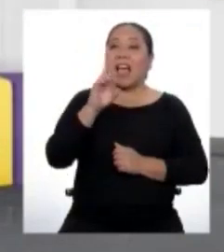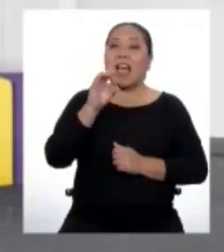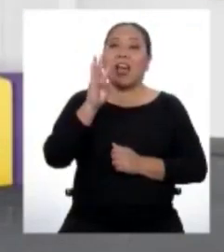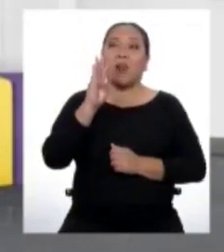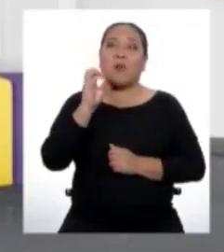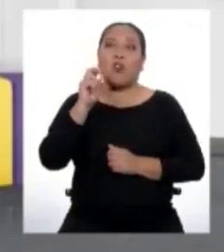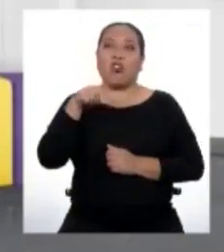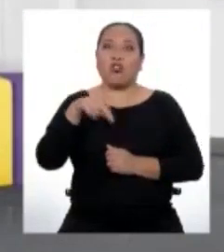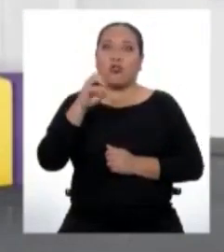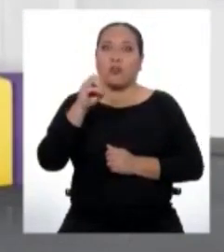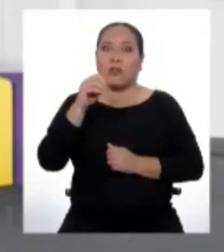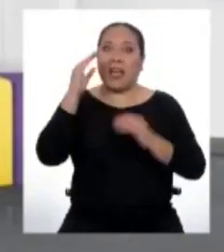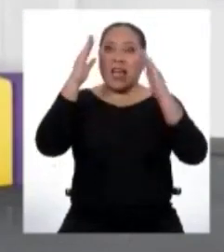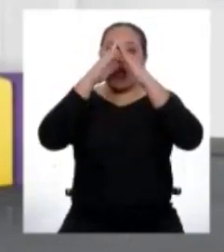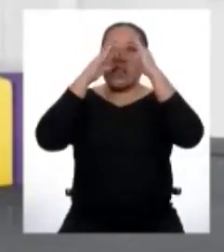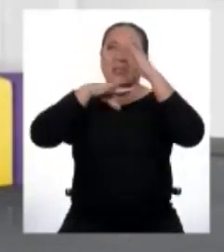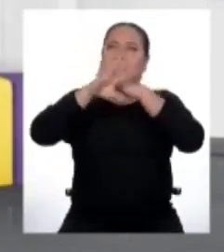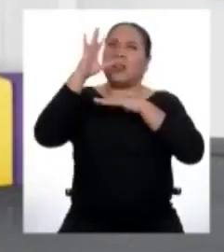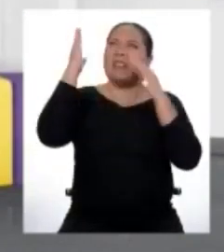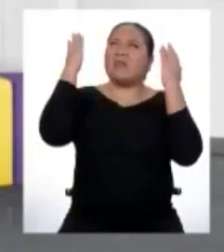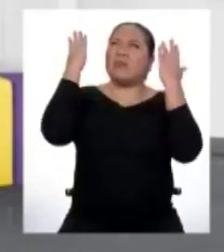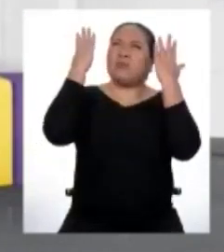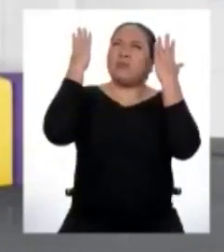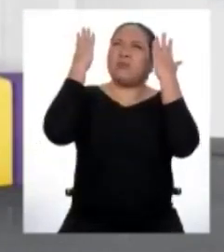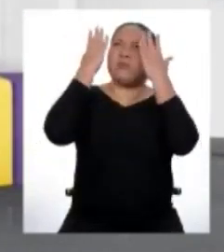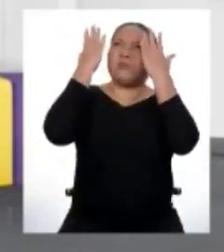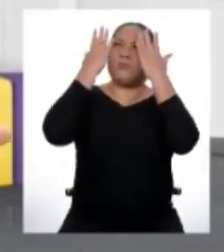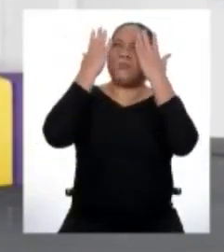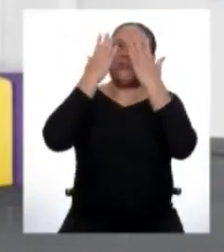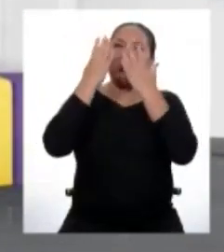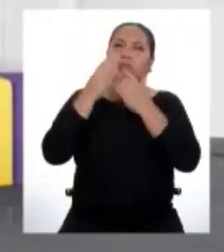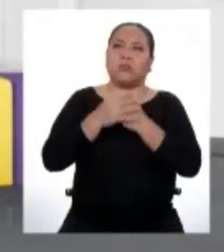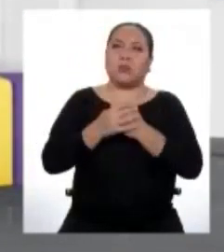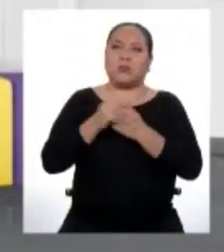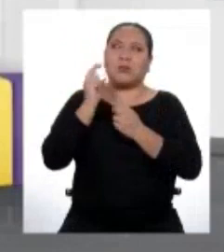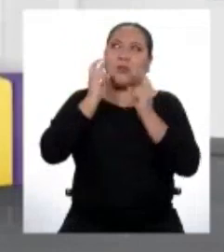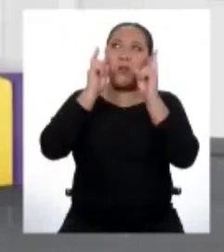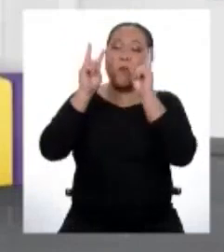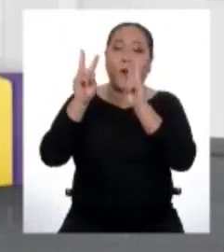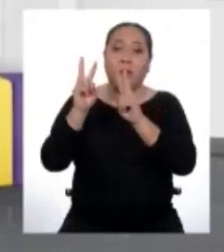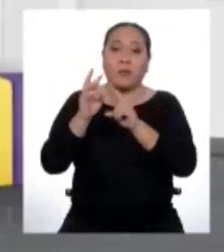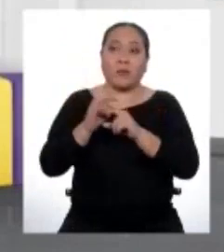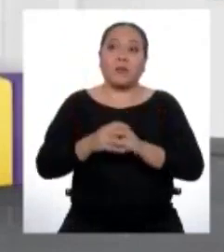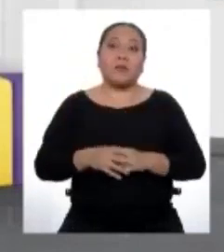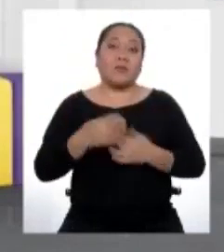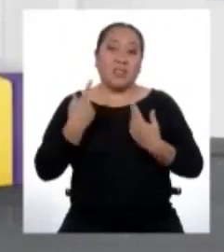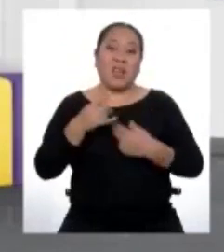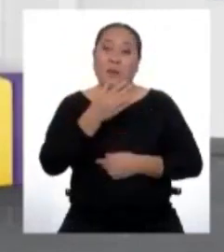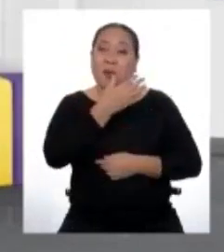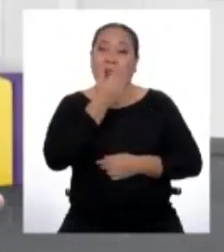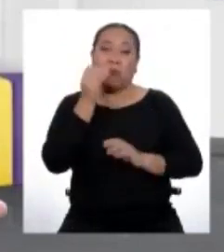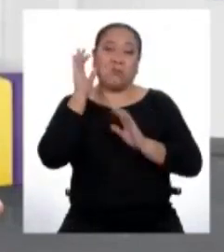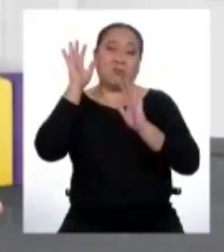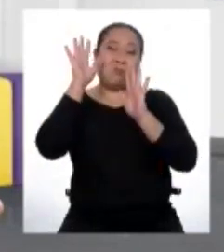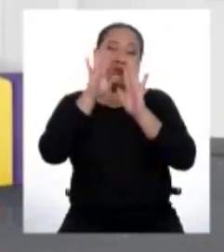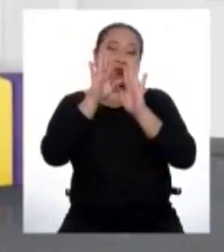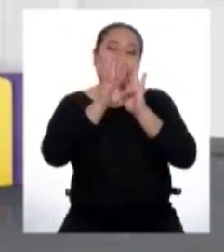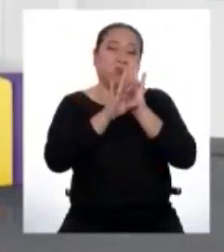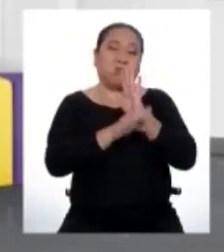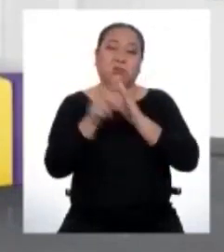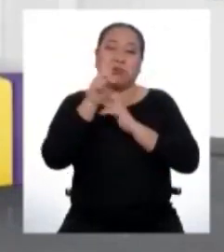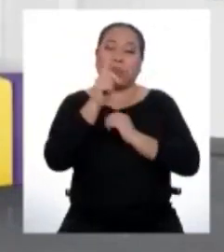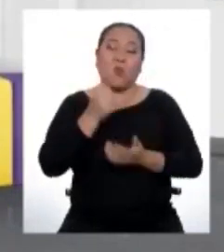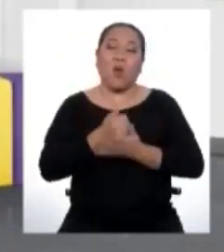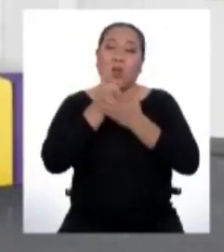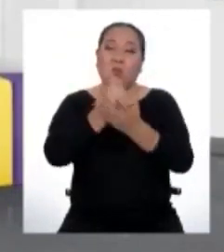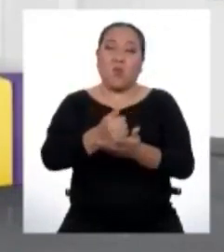tan, tan, tan gris que no lo veamos y que está bueno que comencemos a eliminar, porque no hace nada bien al